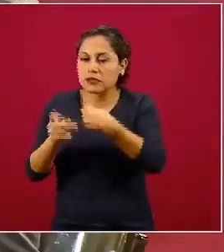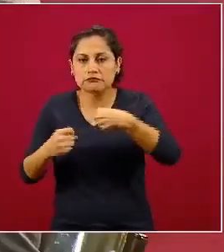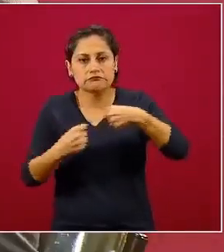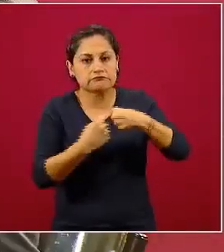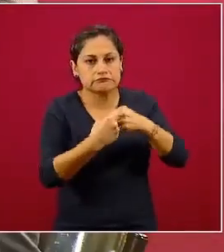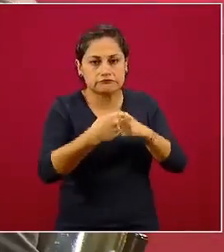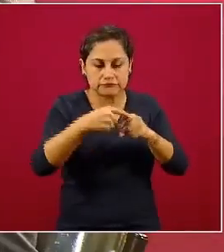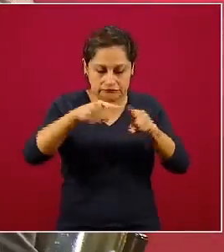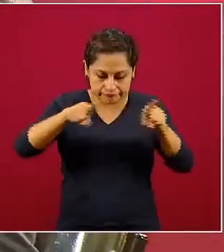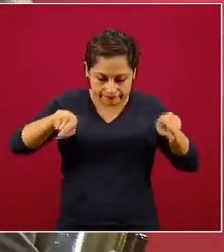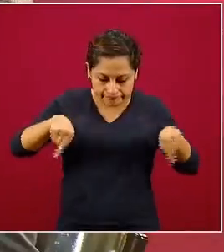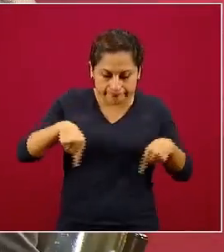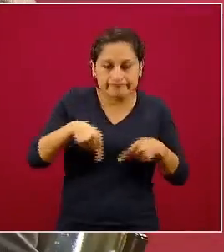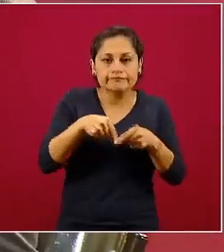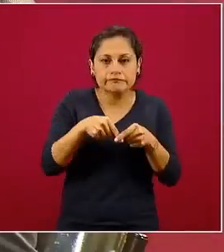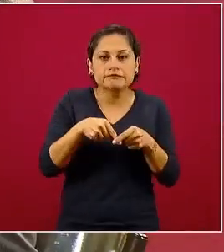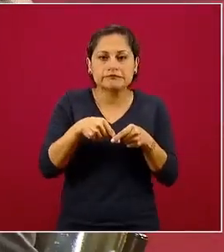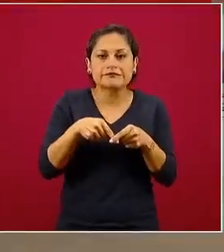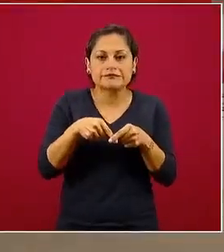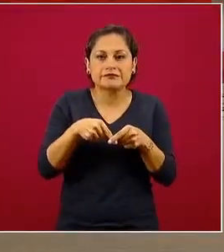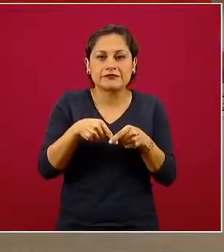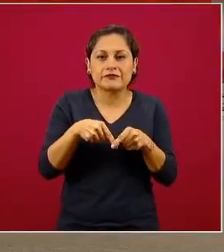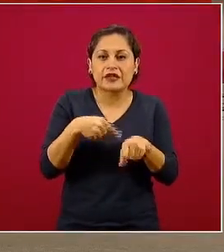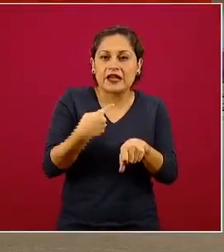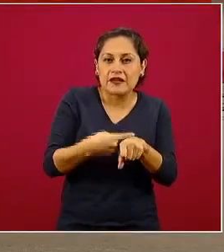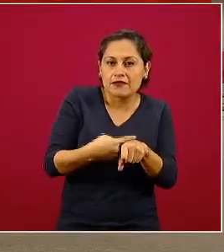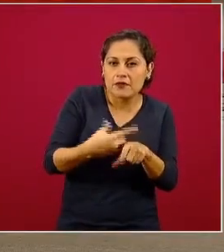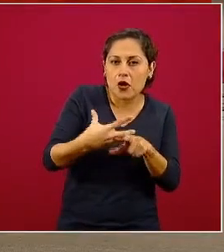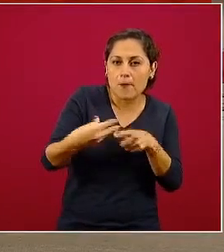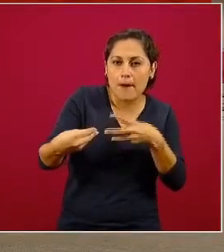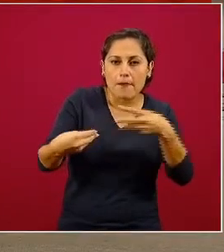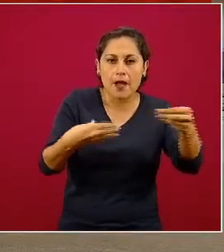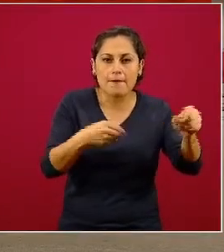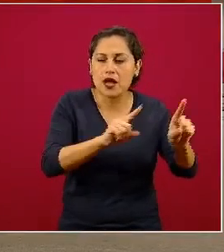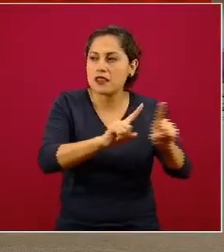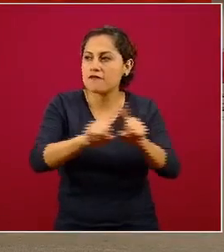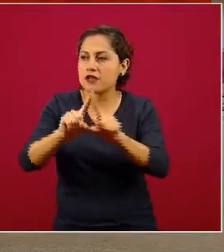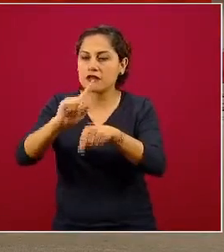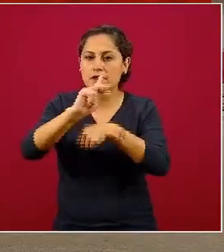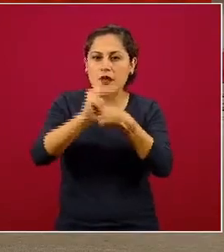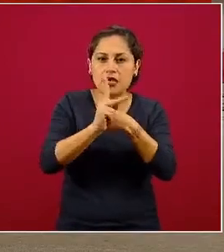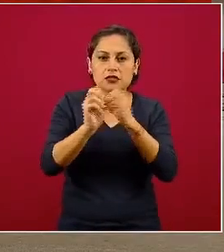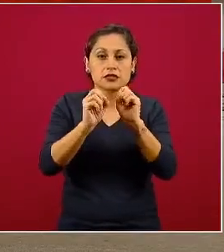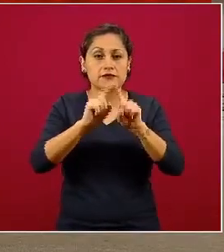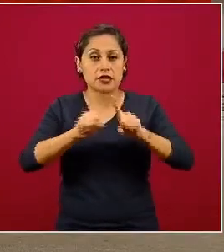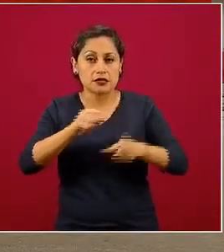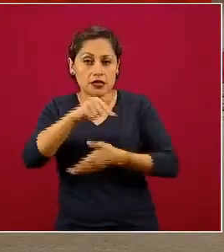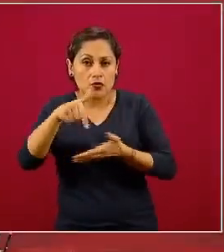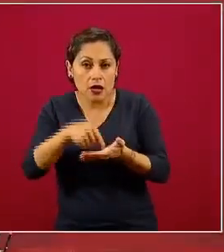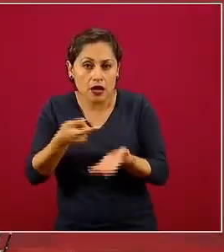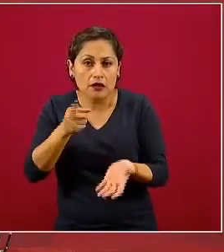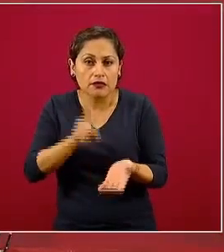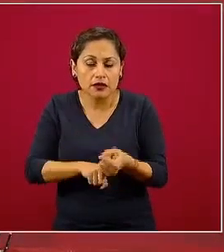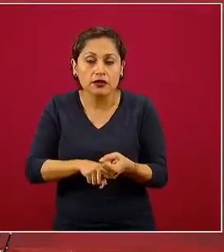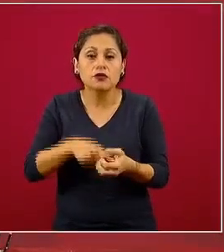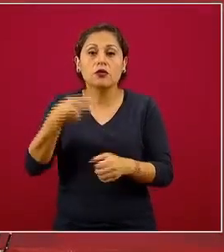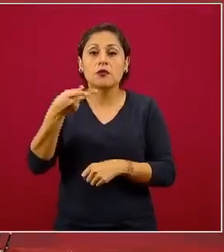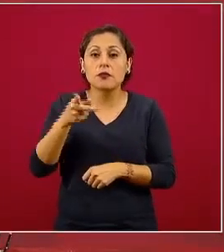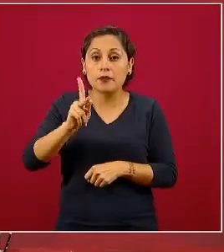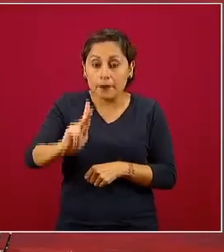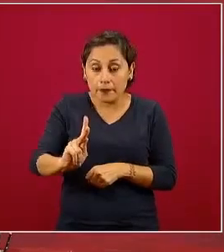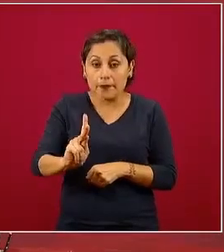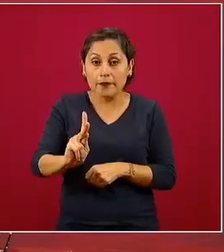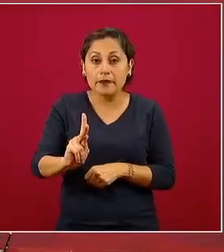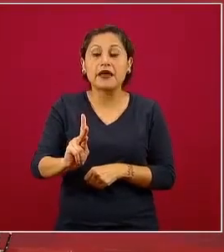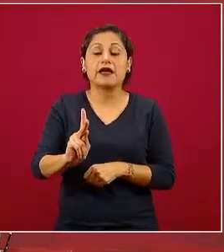sincronía de las distintas epidemias en cada ciudad, en cada poblado. Pero cuando tenemos países territorialmente extensos